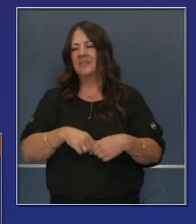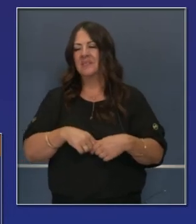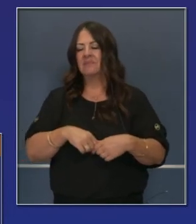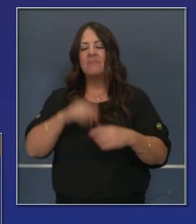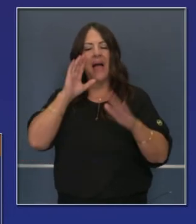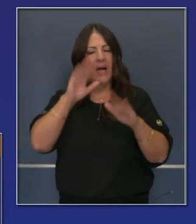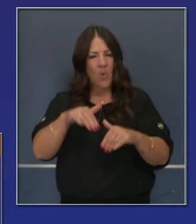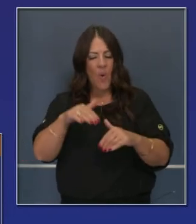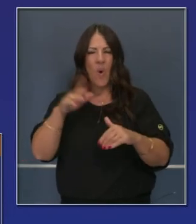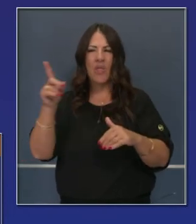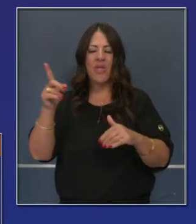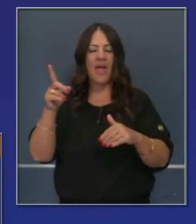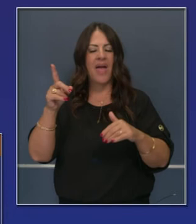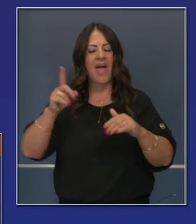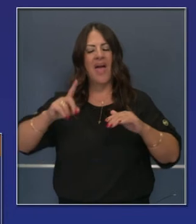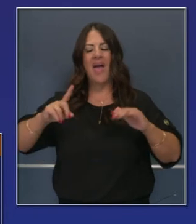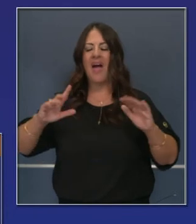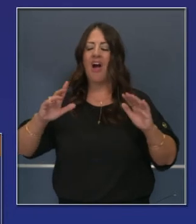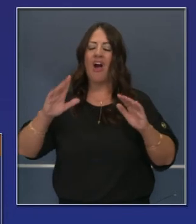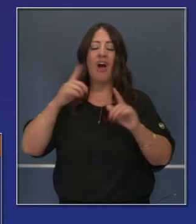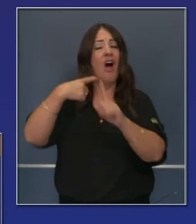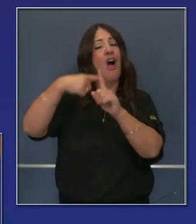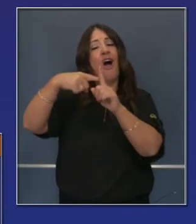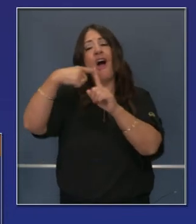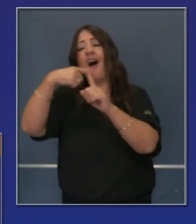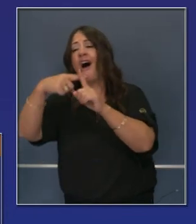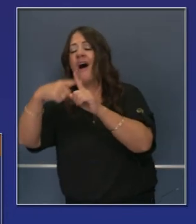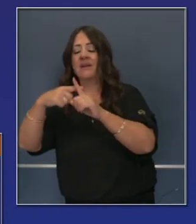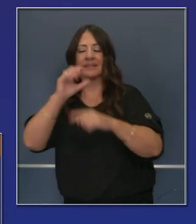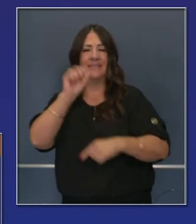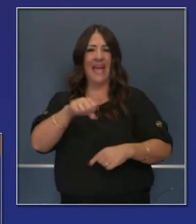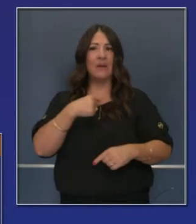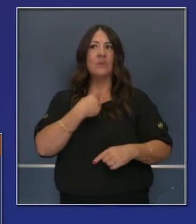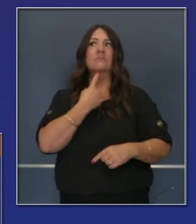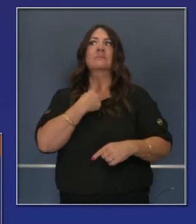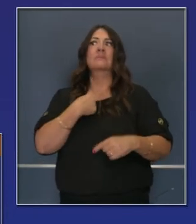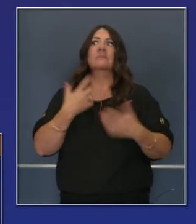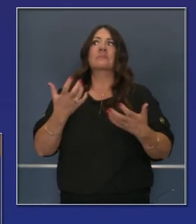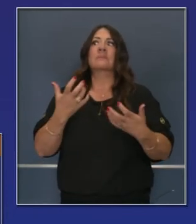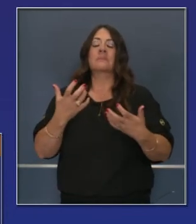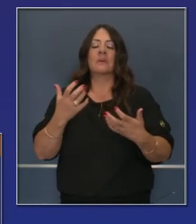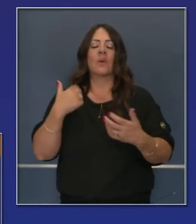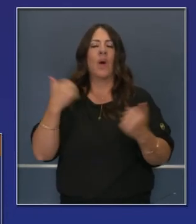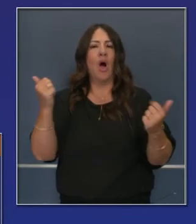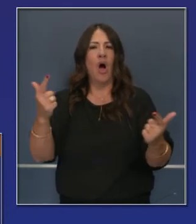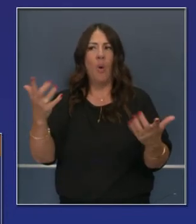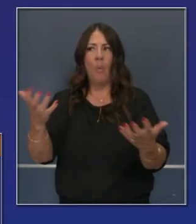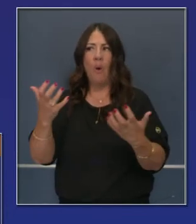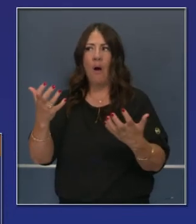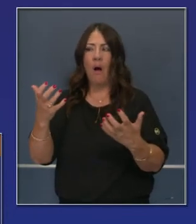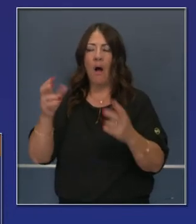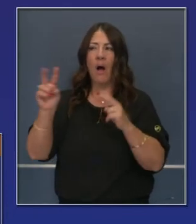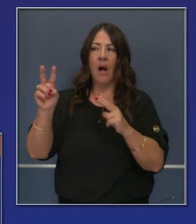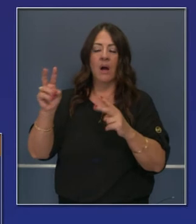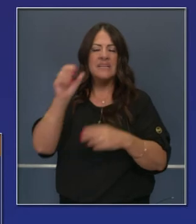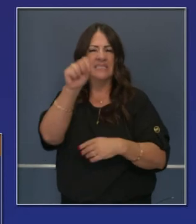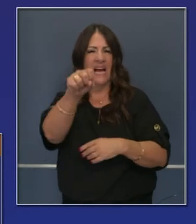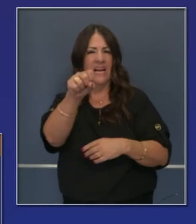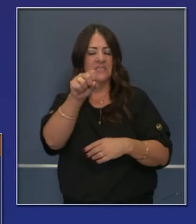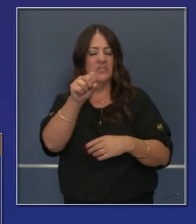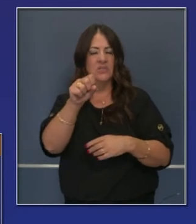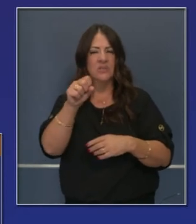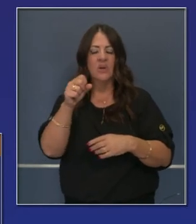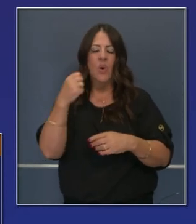que la gente está tratando de mostrar optimismo porque estamos desesperados por el optimismo y todos deseamos